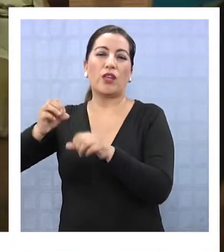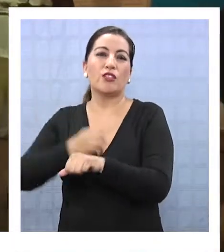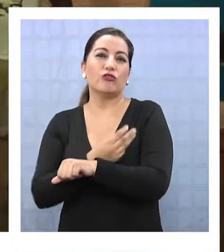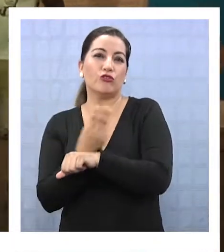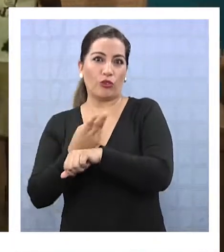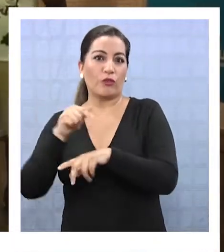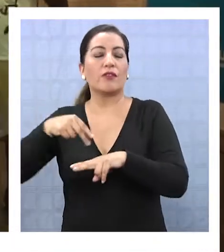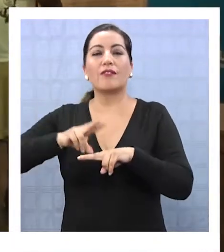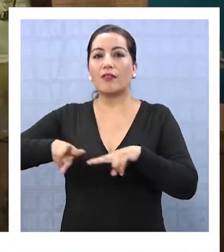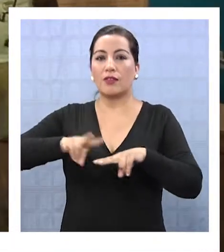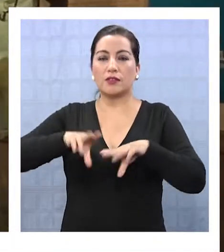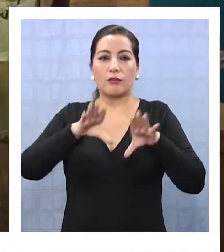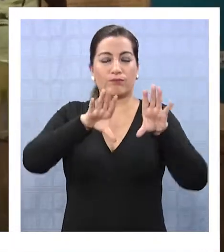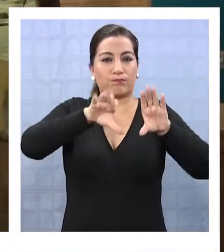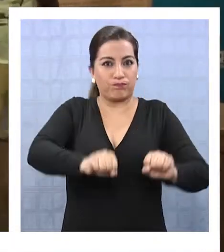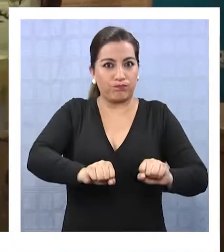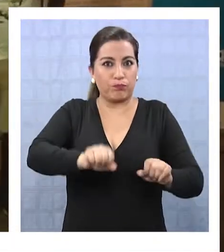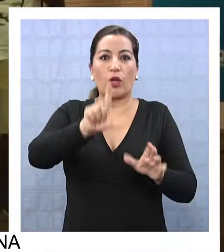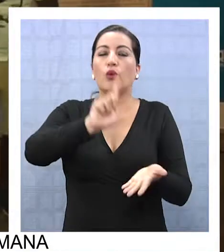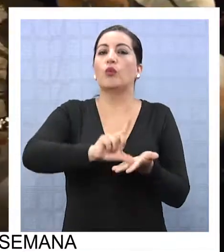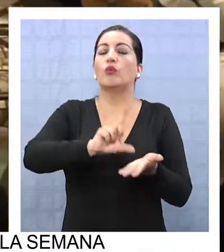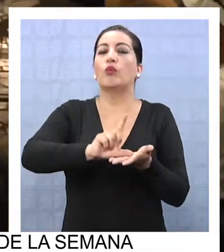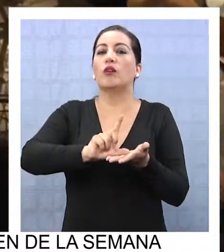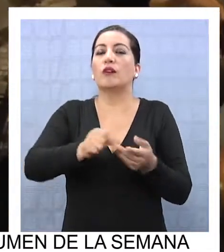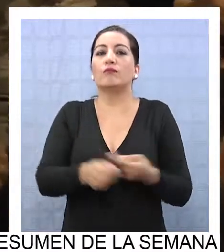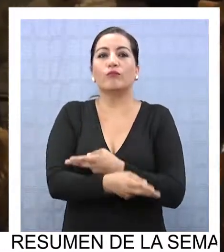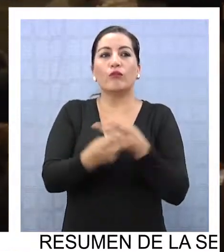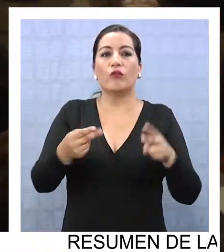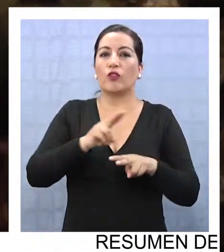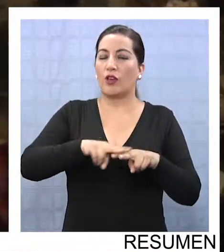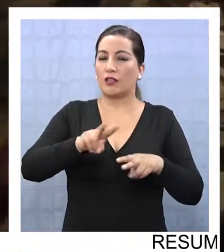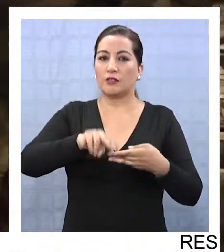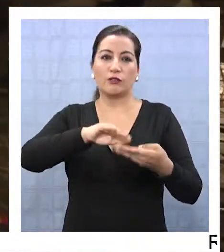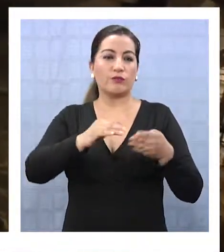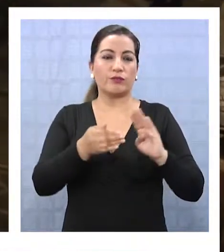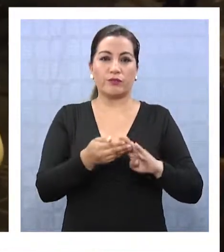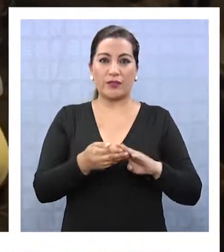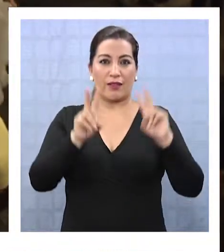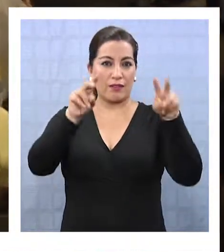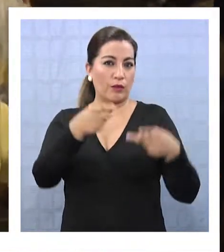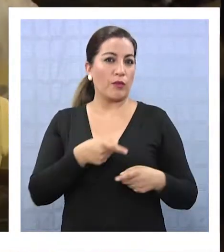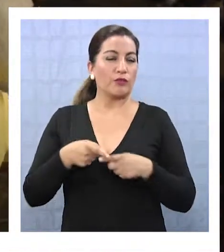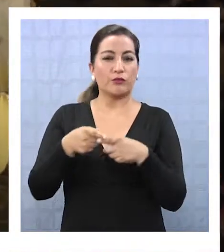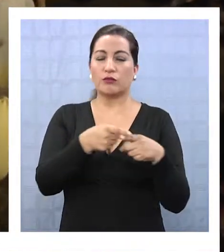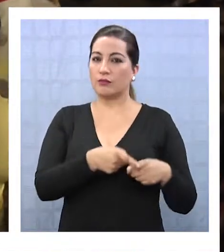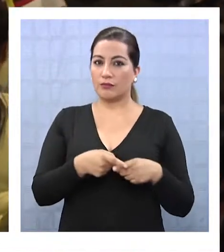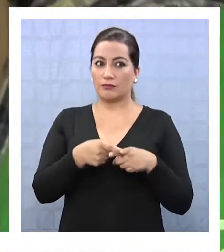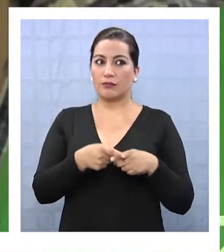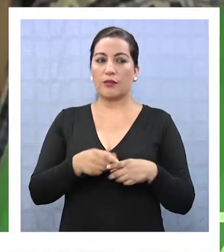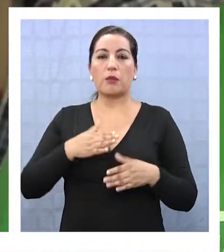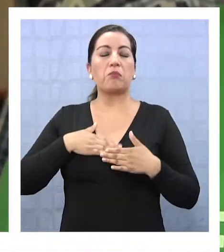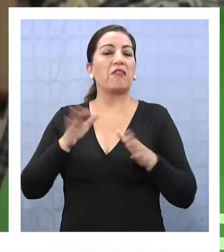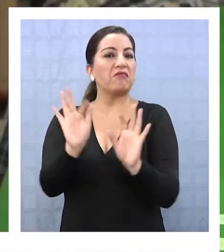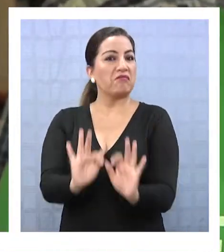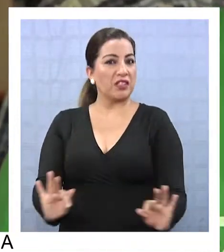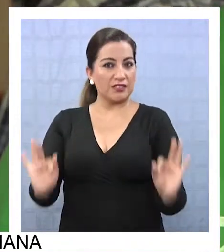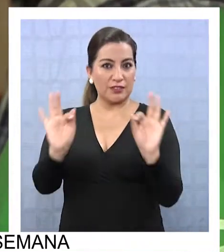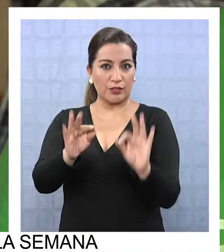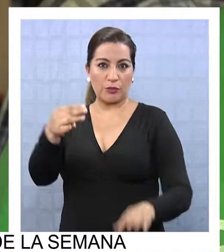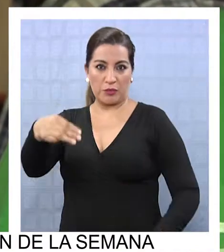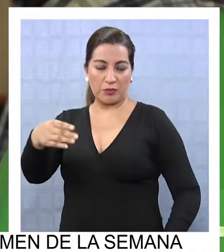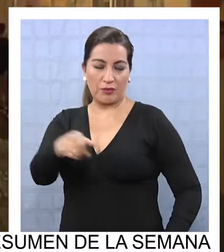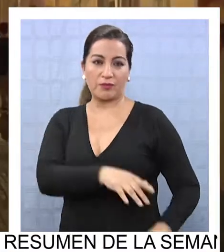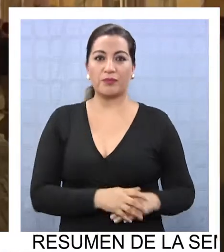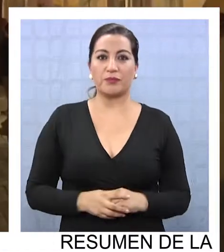espectáculo y apropiarse del espacio público, hacer comunidad, revertir el tejido social, así que todas mis felicitaciones para